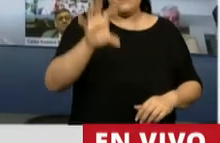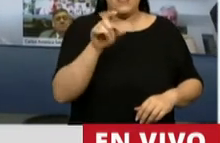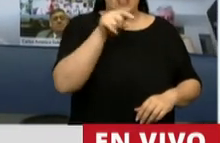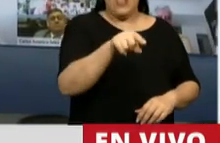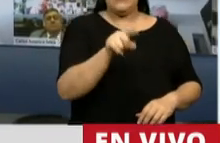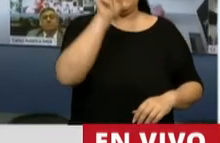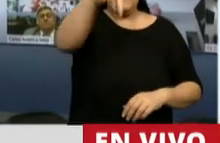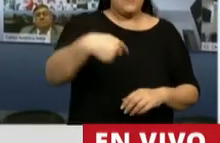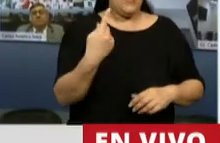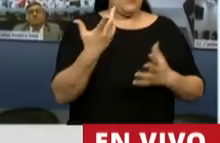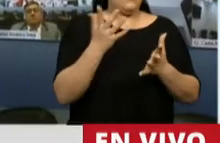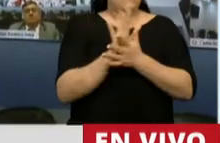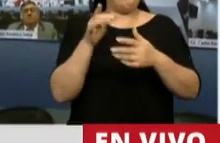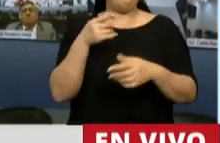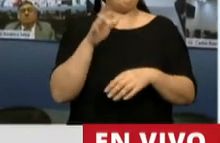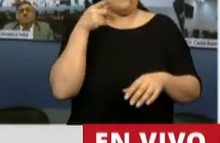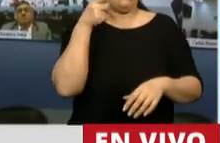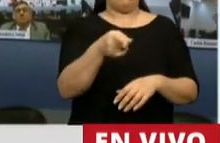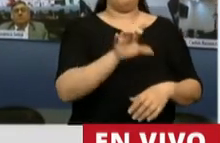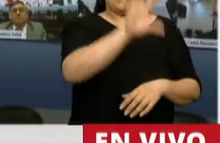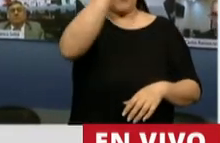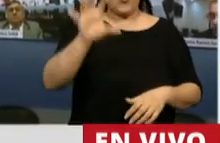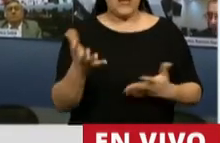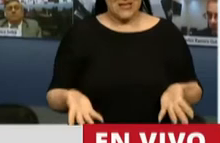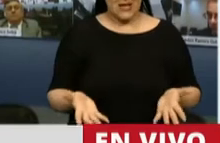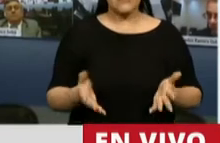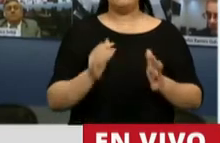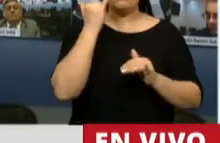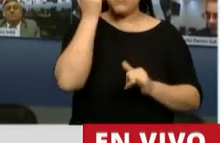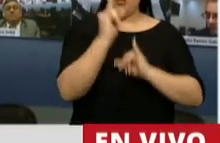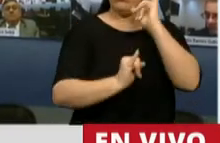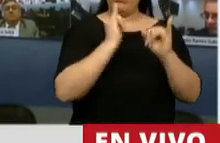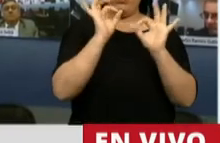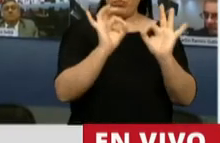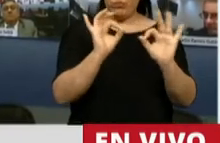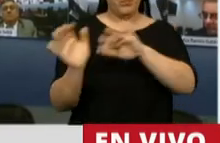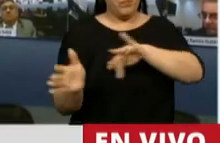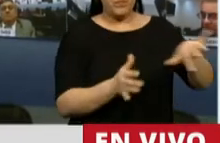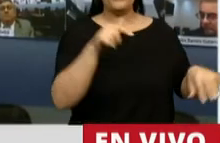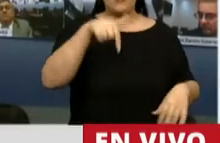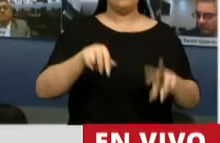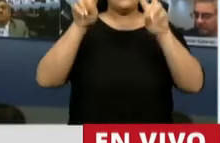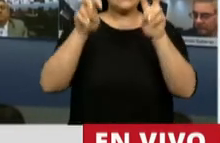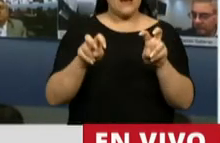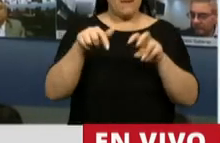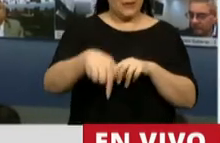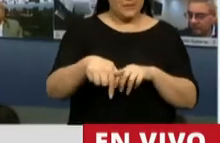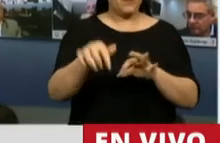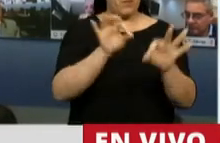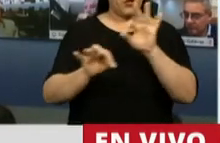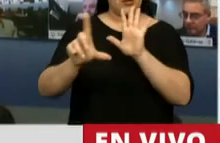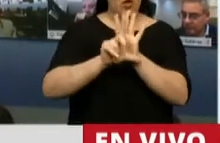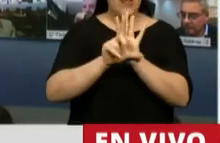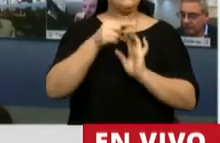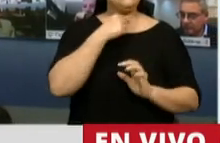macrocefálico en contra del desarrollo de las provincias. Dicho esto, y yendo al tema en cuestión, quiero reconocer